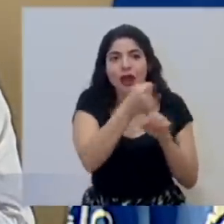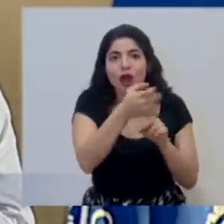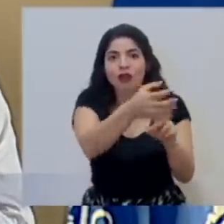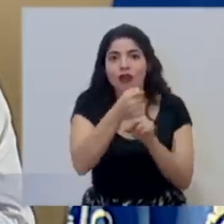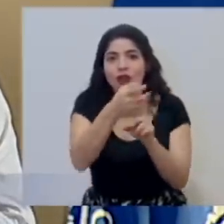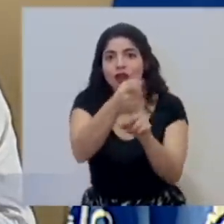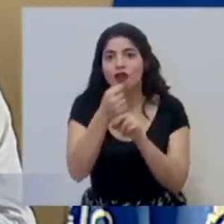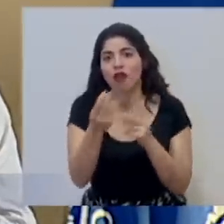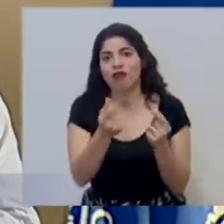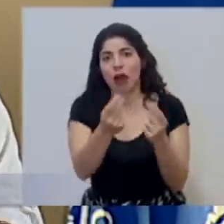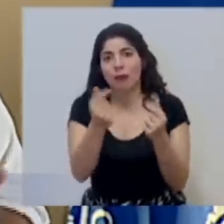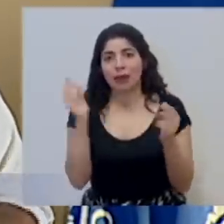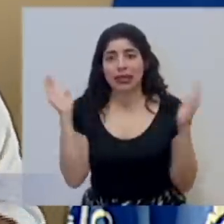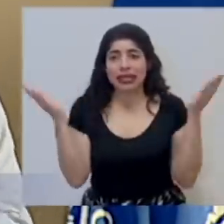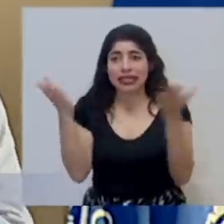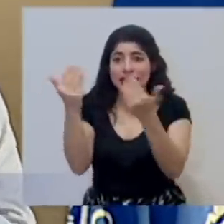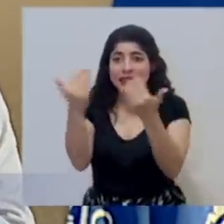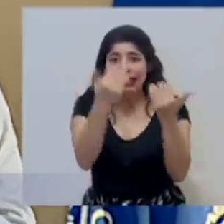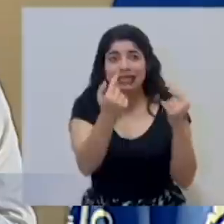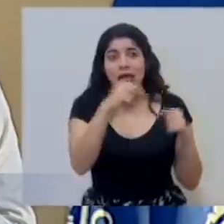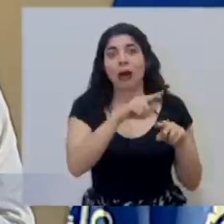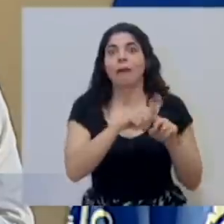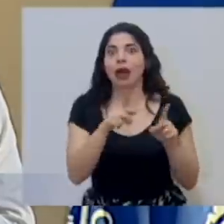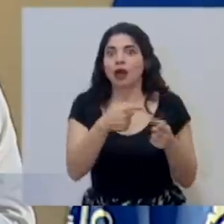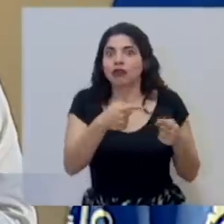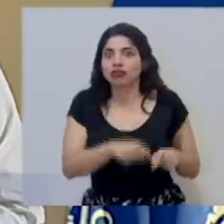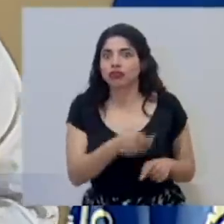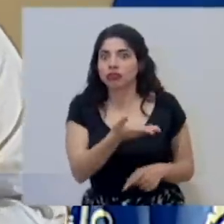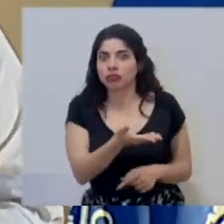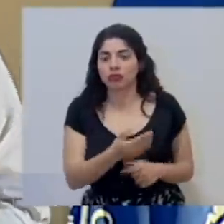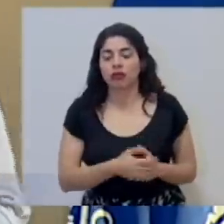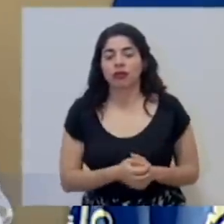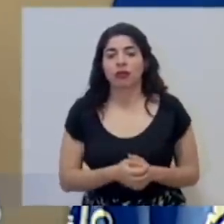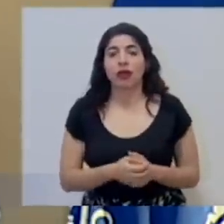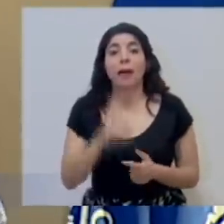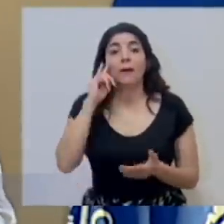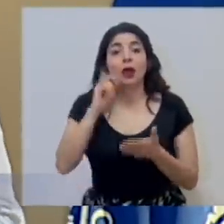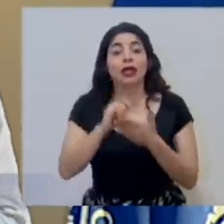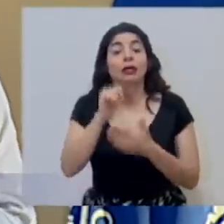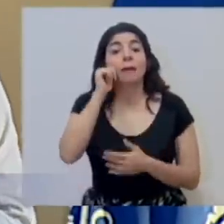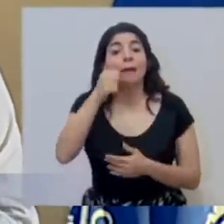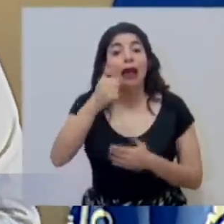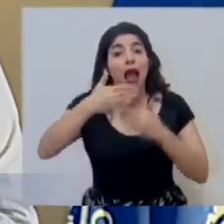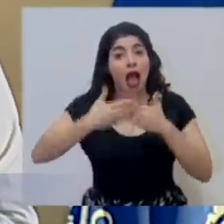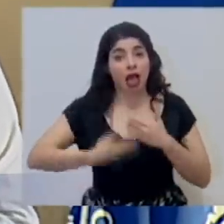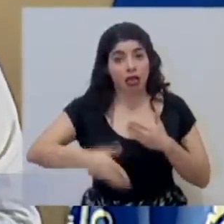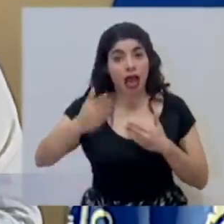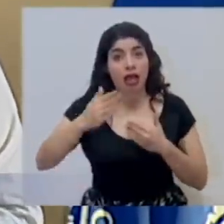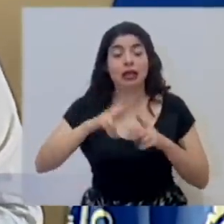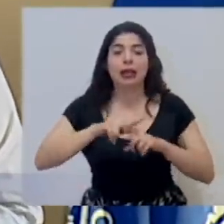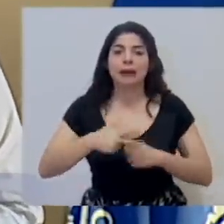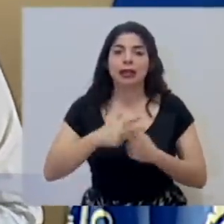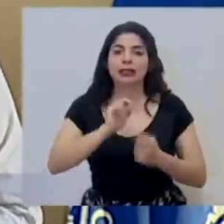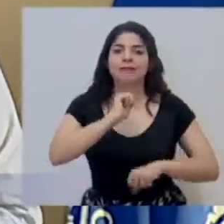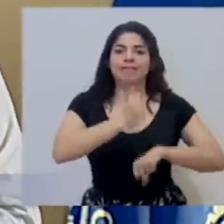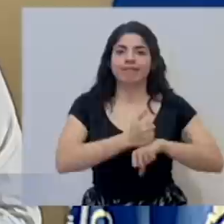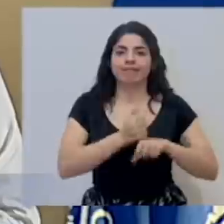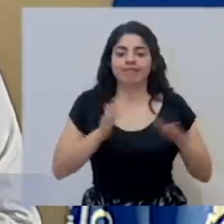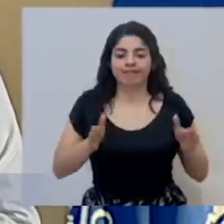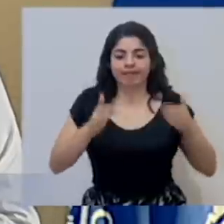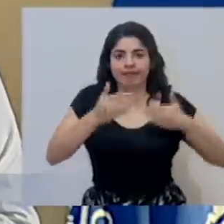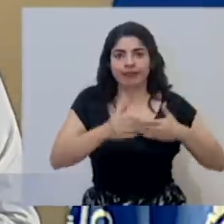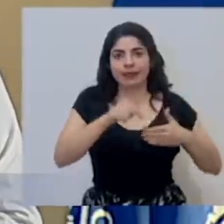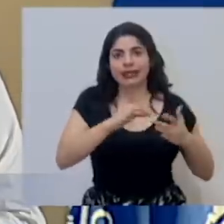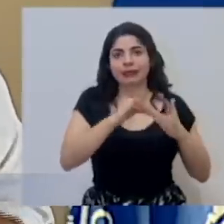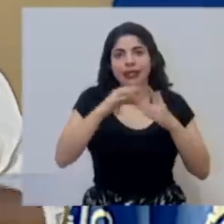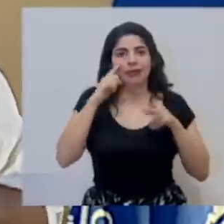de una forma muy rápida, pero lo tuvimos que contemplar. Es por eso que a partir de mañana vamos a comenzar a instalar más